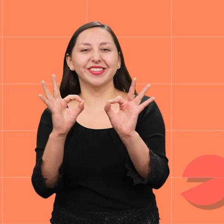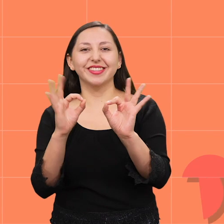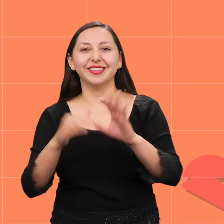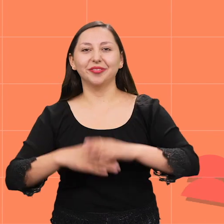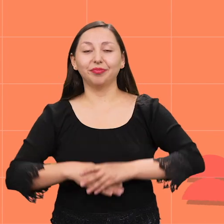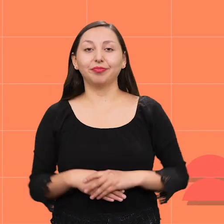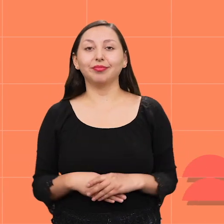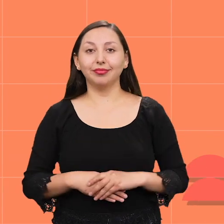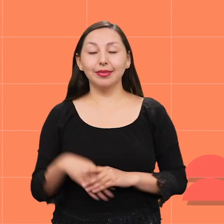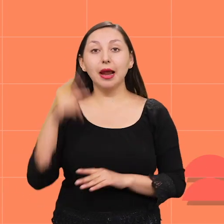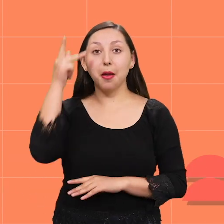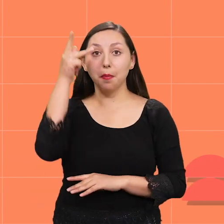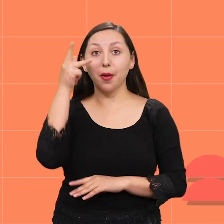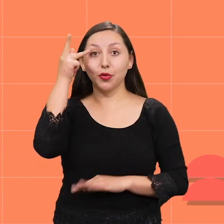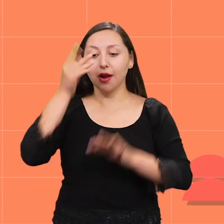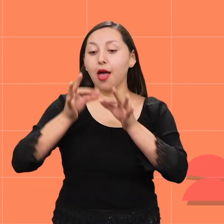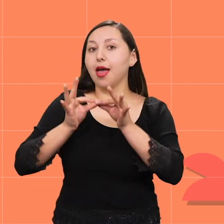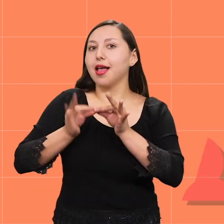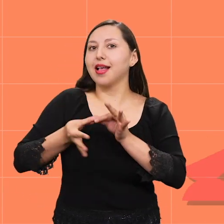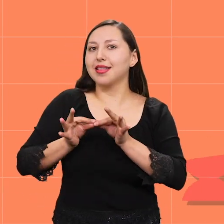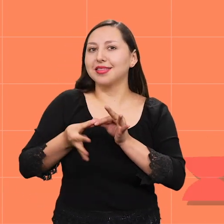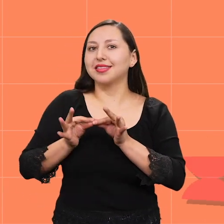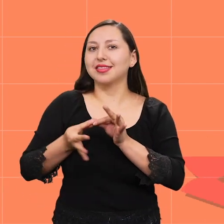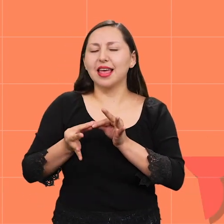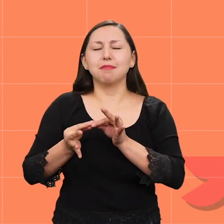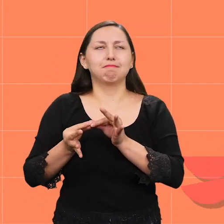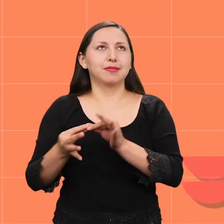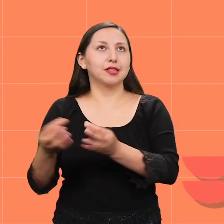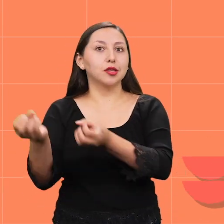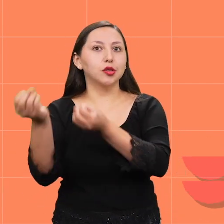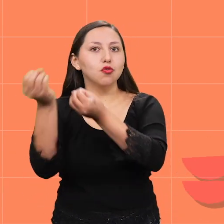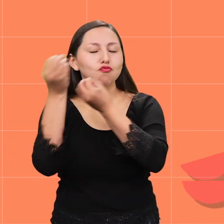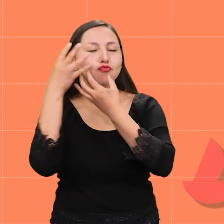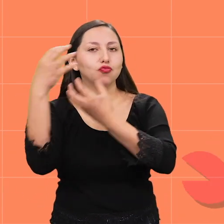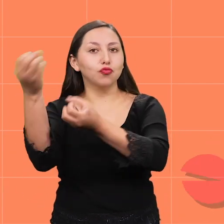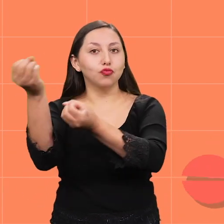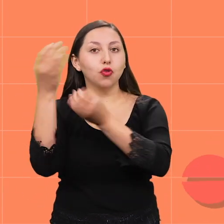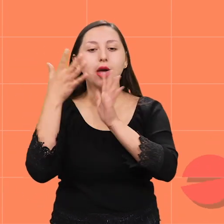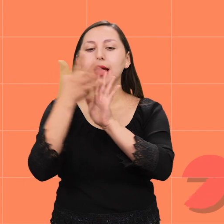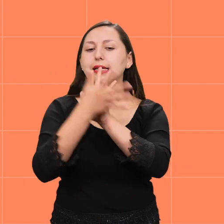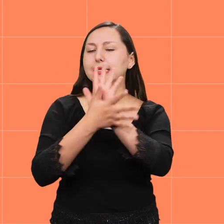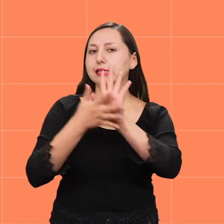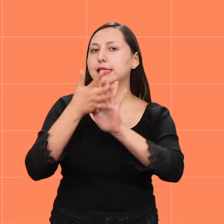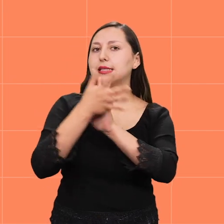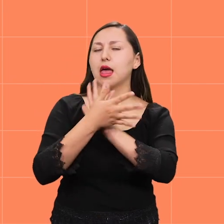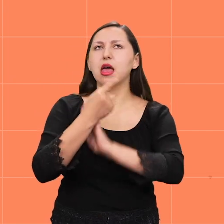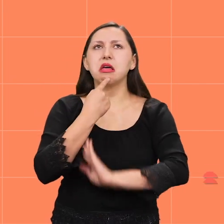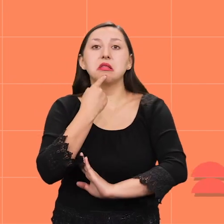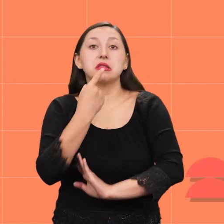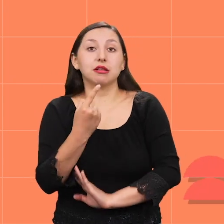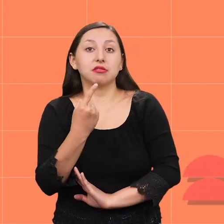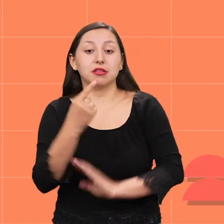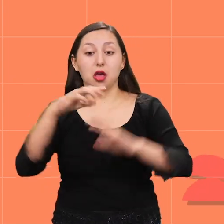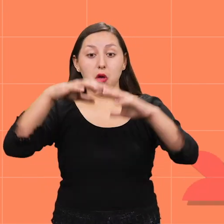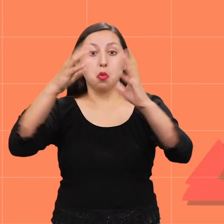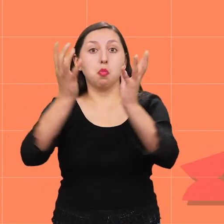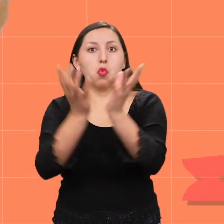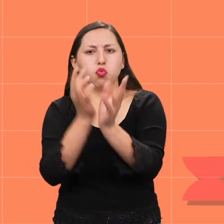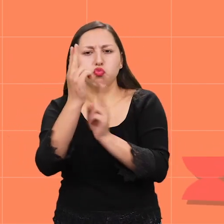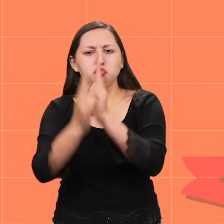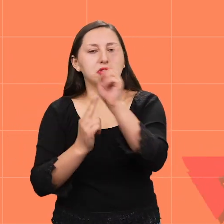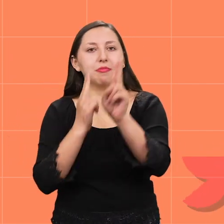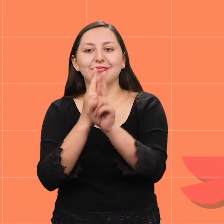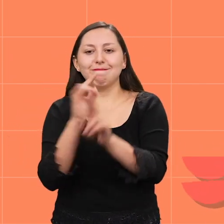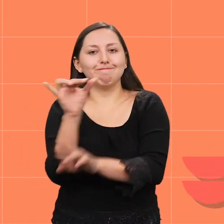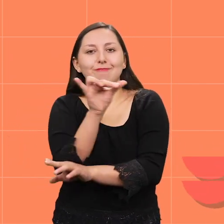Paulina me contó cosas muy interesantes. Me dijo que la lengua de señas es distinta en cada país del